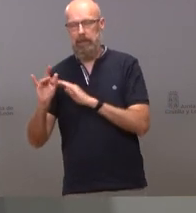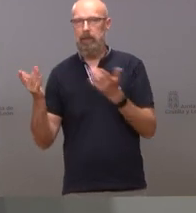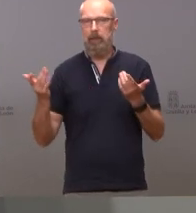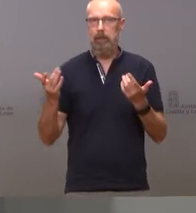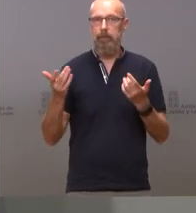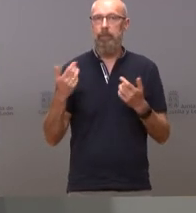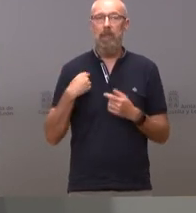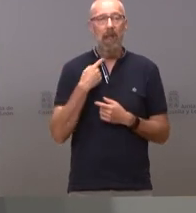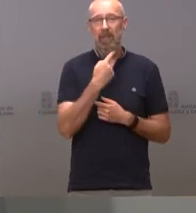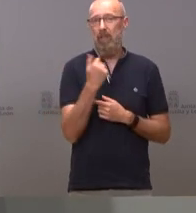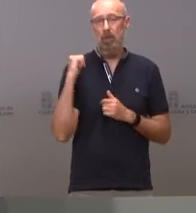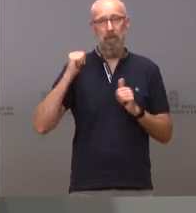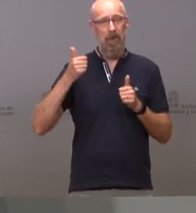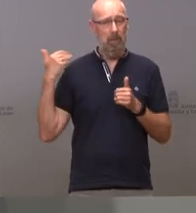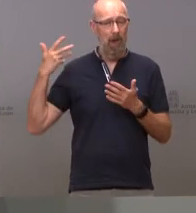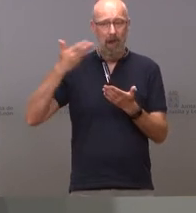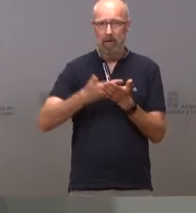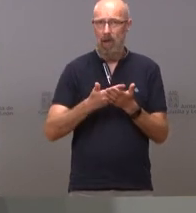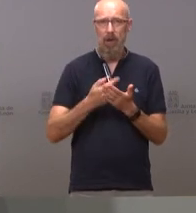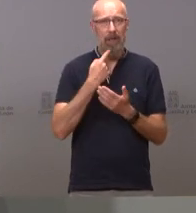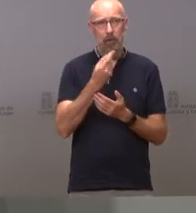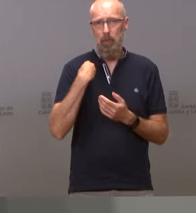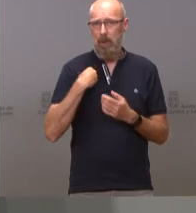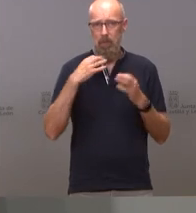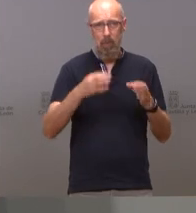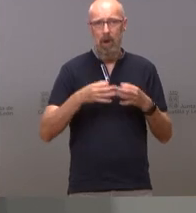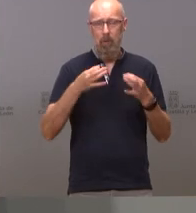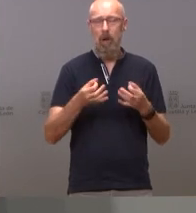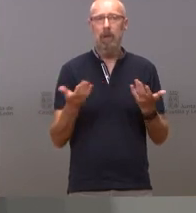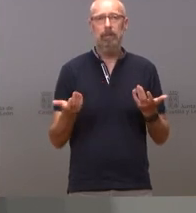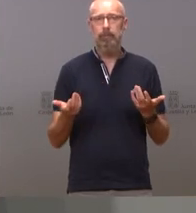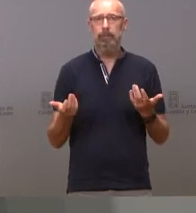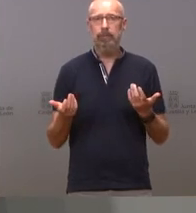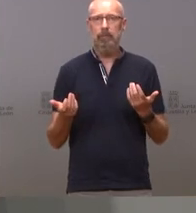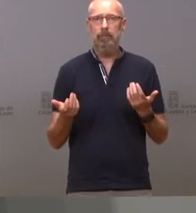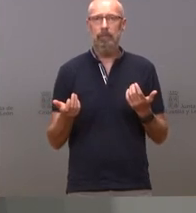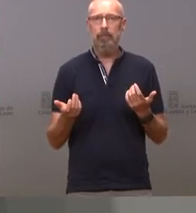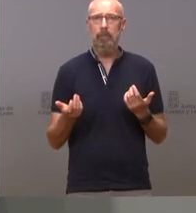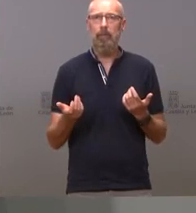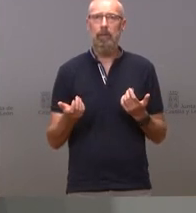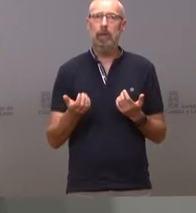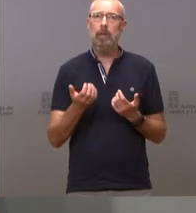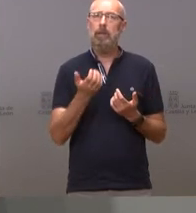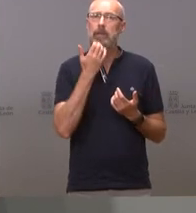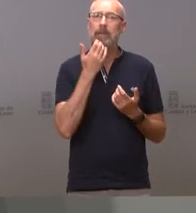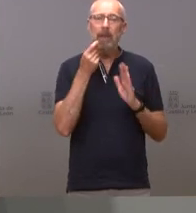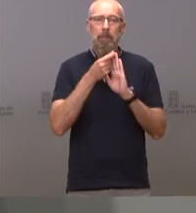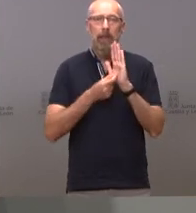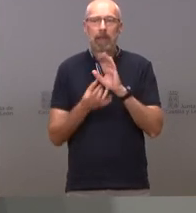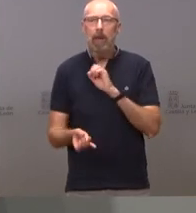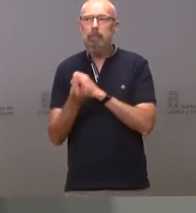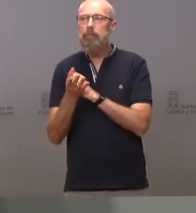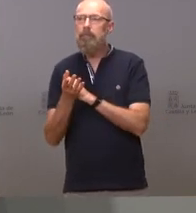medio que decimos al final no podemos realizar medidas que no tengan relación con la